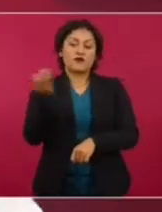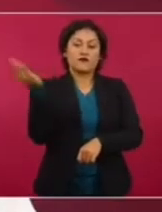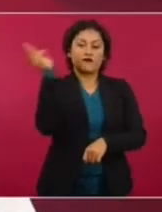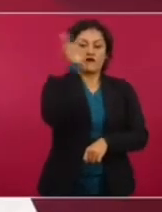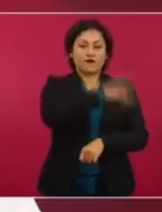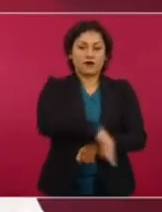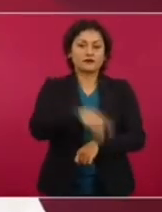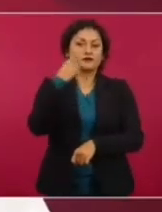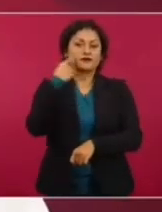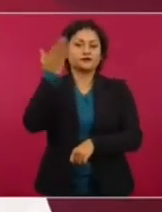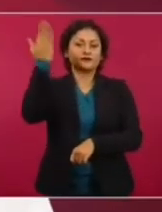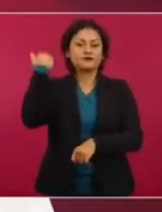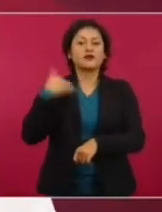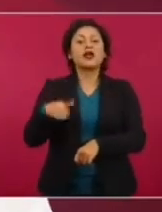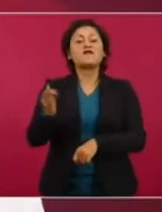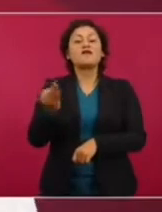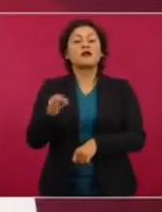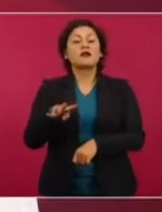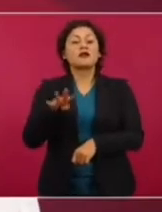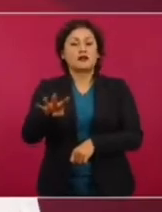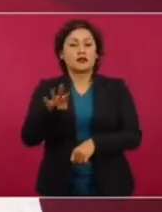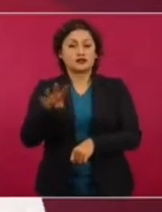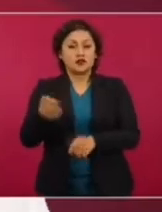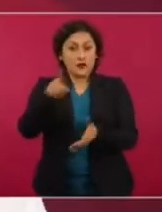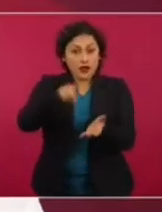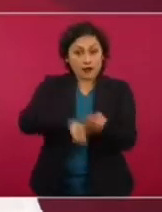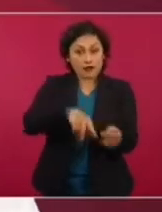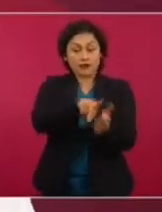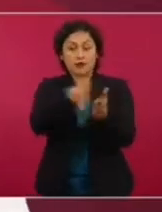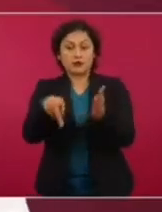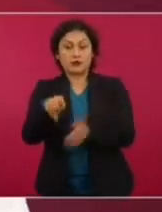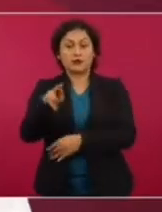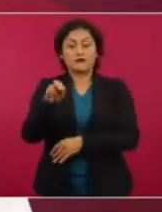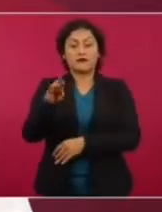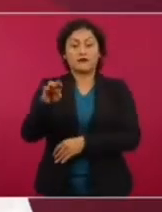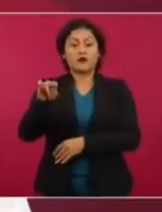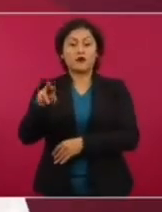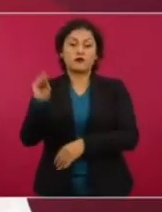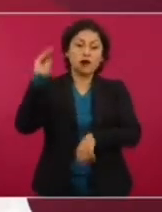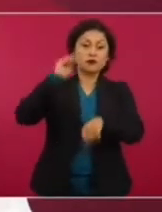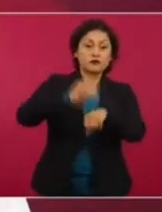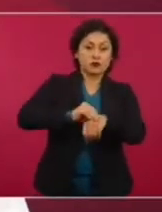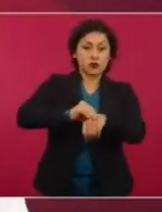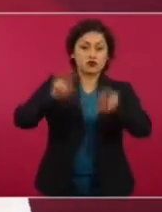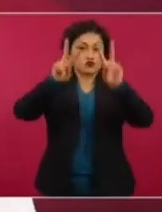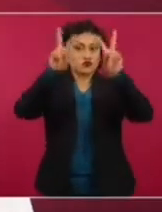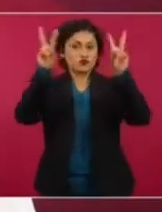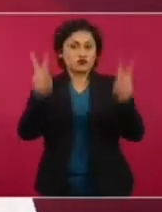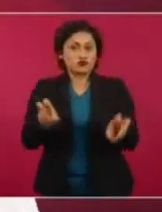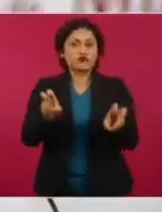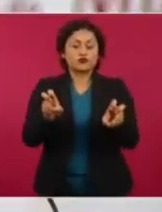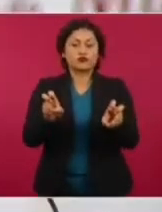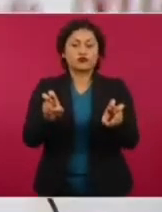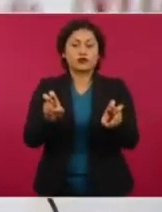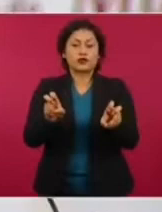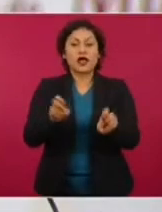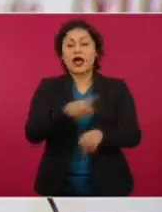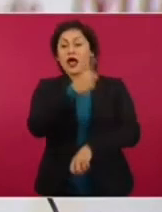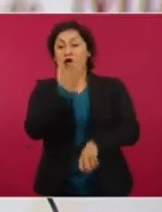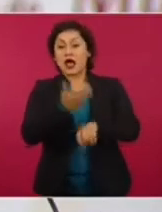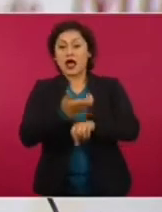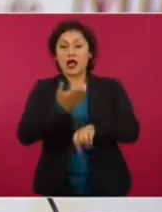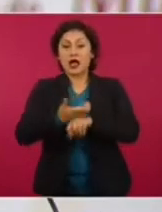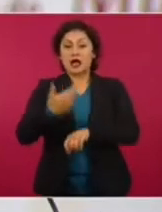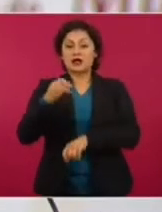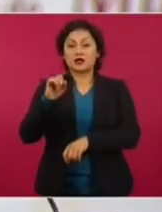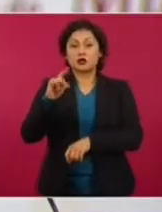19 de febrero pasado, el periódico Reforma publicó un artículo titulado El casero de Houston, en el